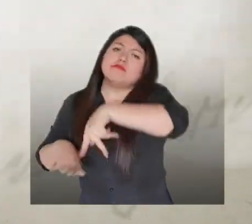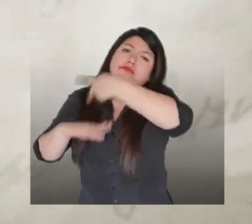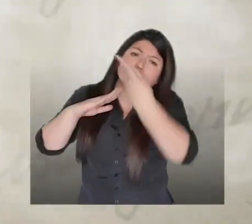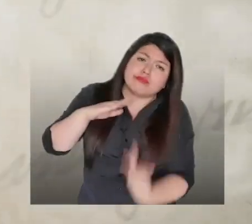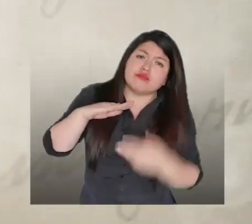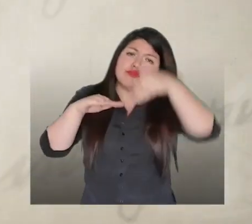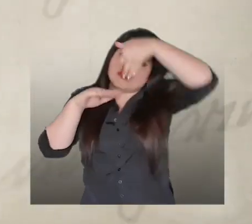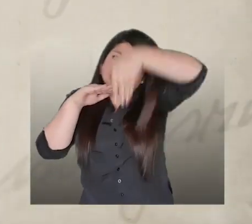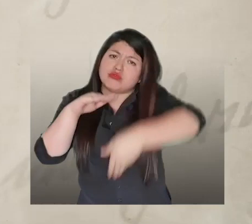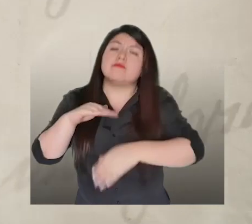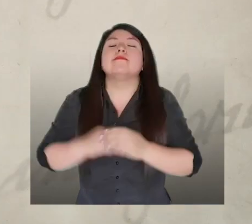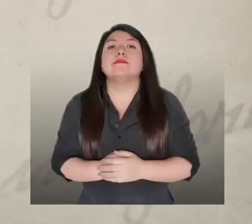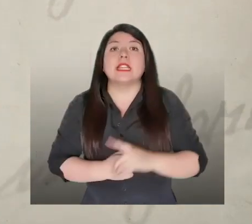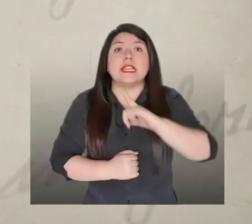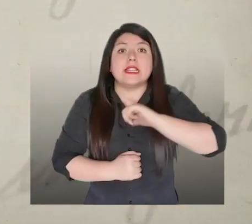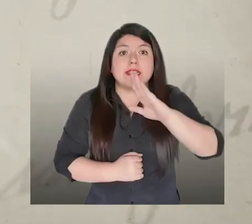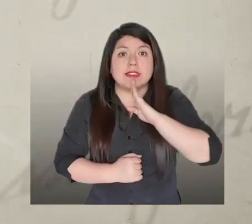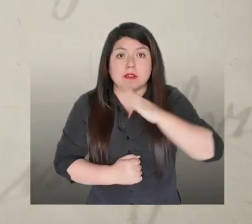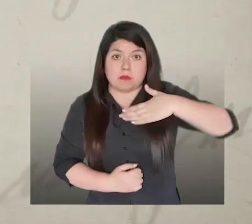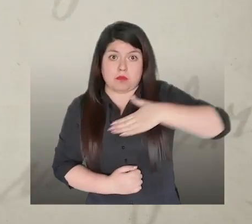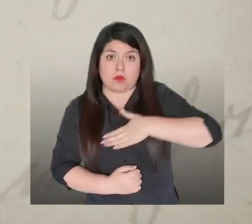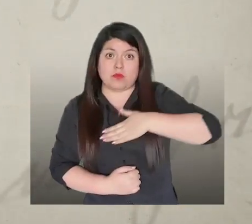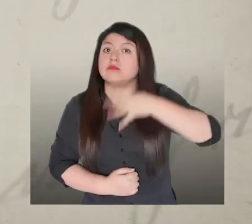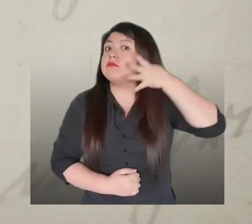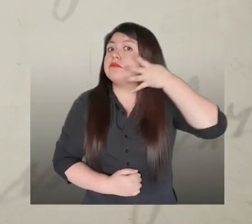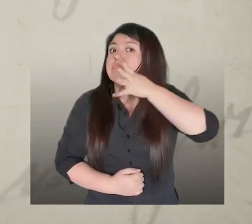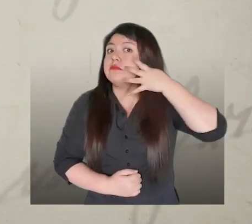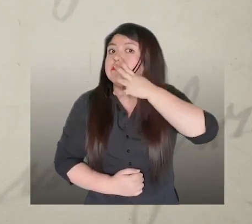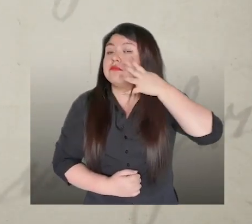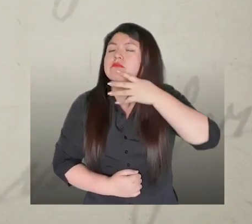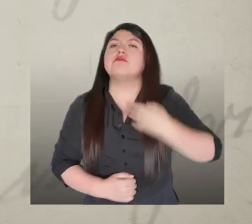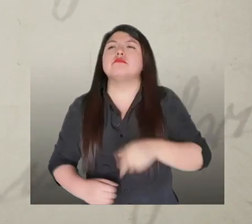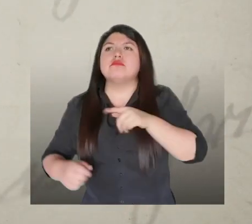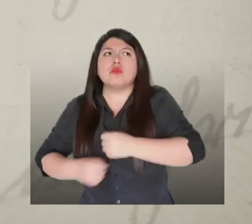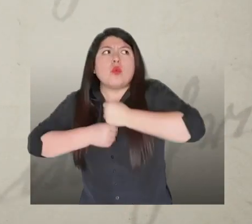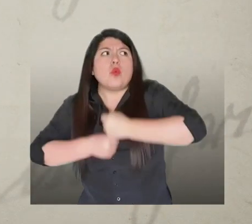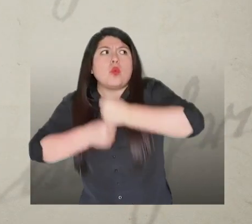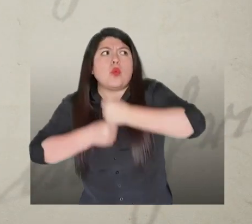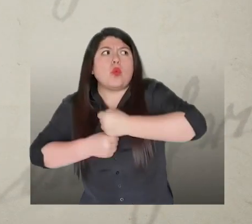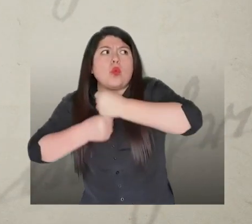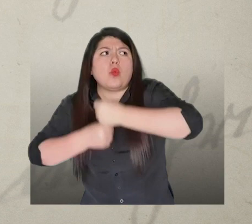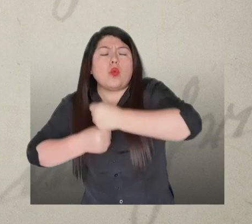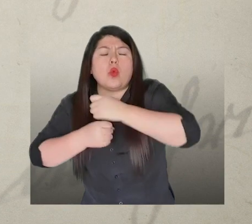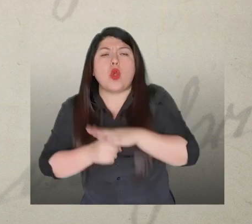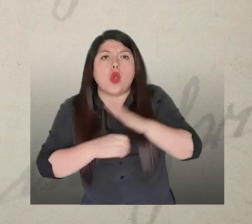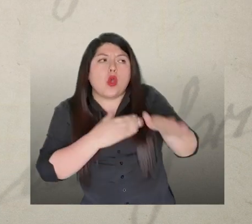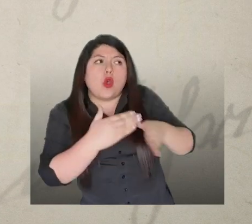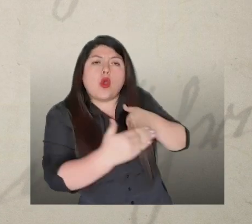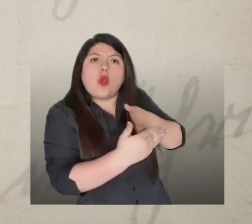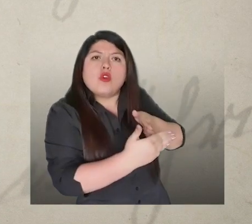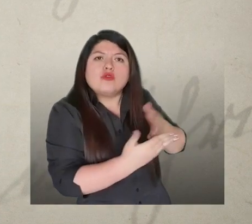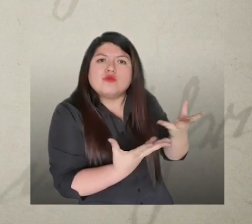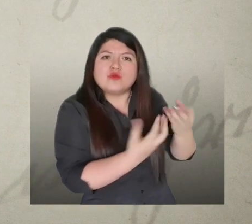liderado por el general Simón Bolívar, con el respaldo del general Francisco de Paula Santander, funcionó y comenzó la persecución y el